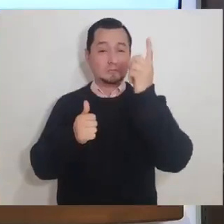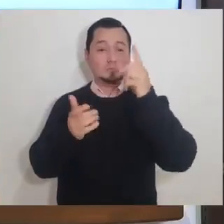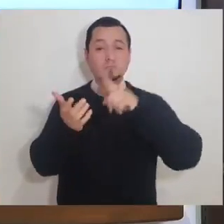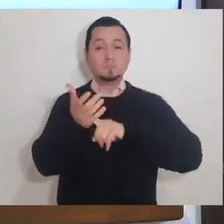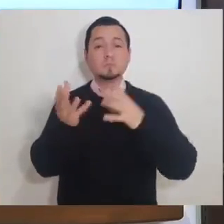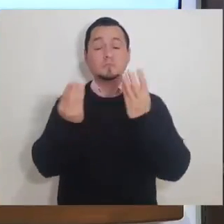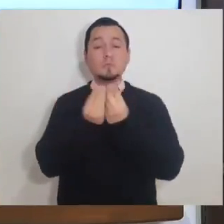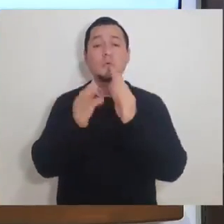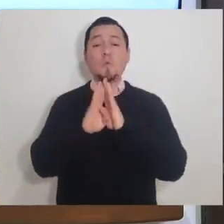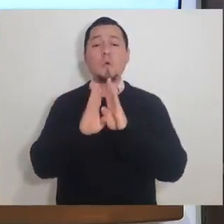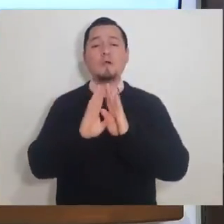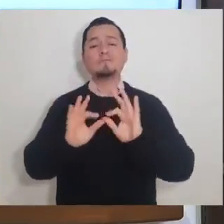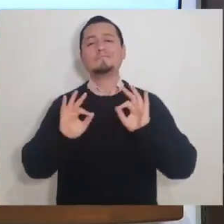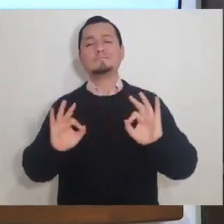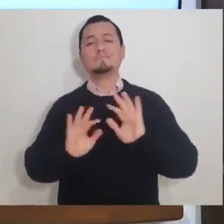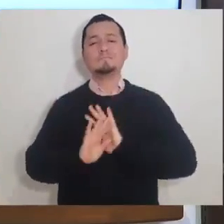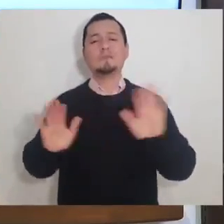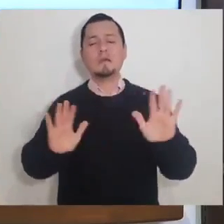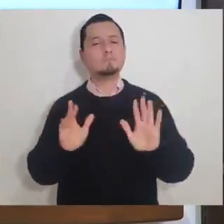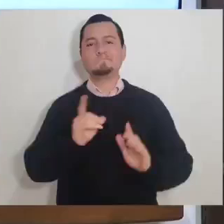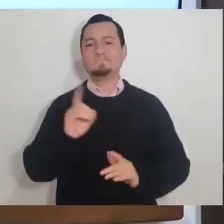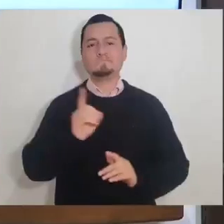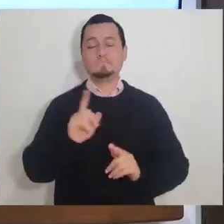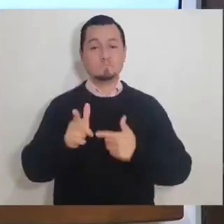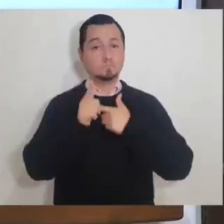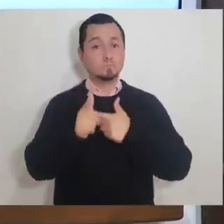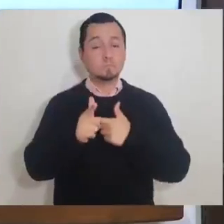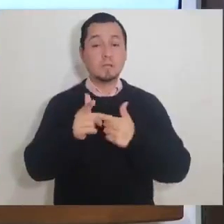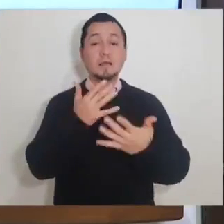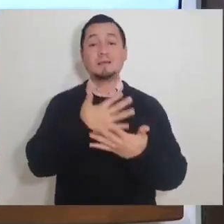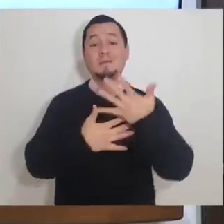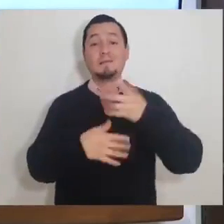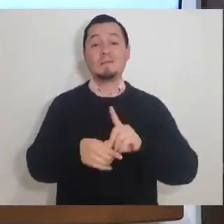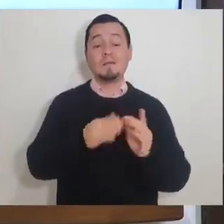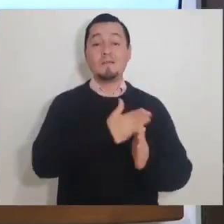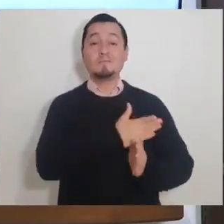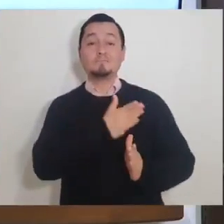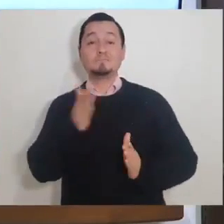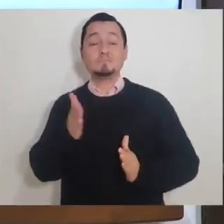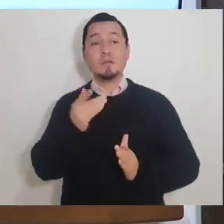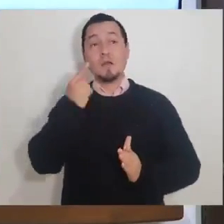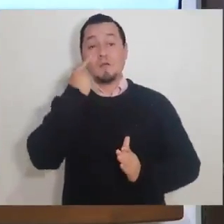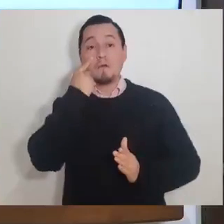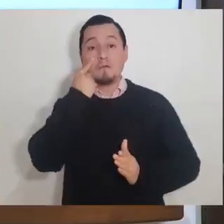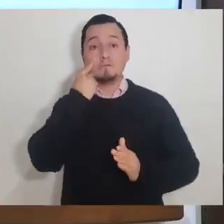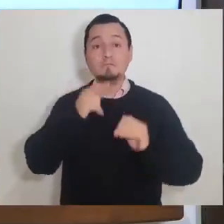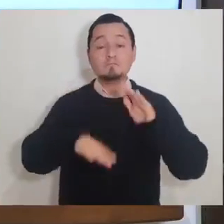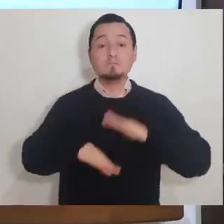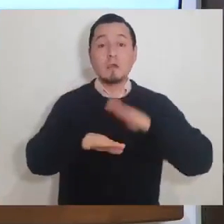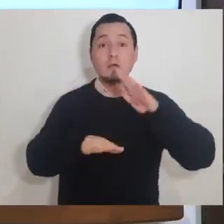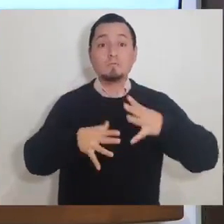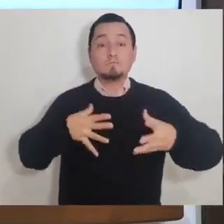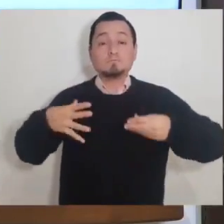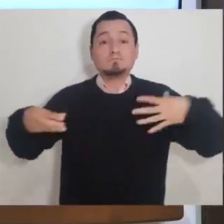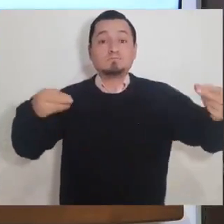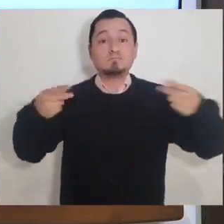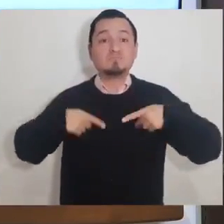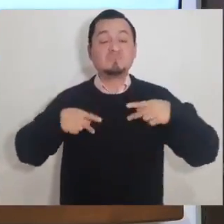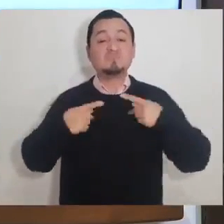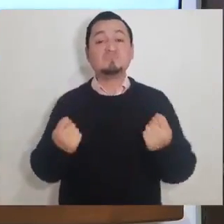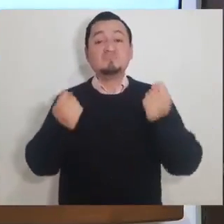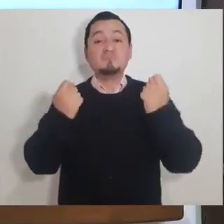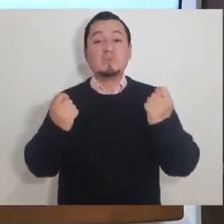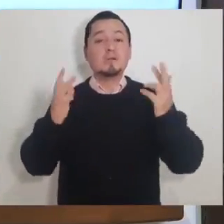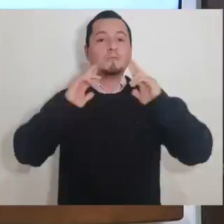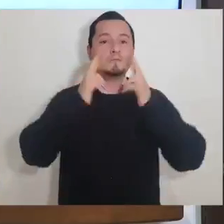diciembre no tienen efectos automáticos. Como ustedes saben, hay que esperar 15 días, cuando menos, para poder ver qué